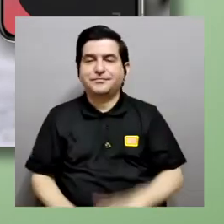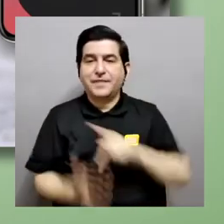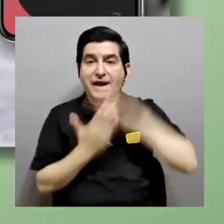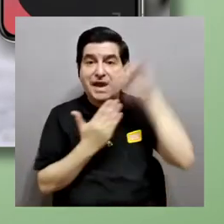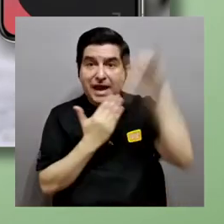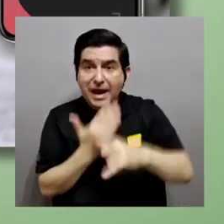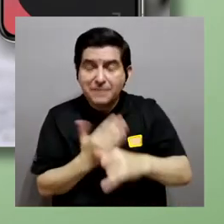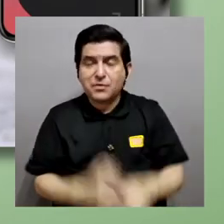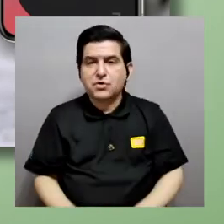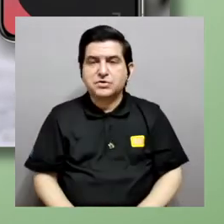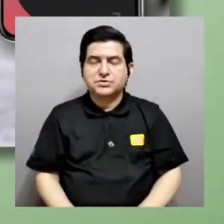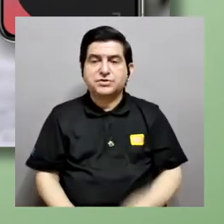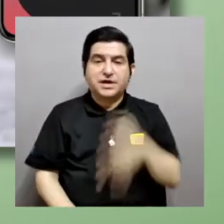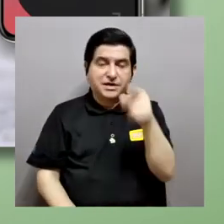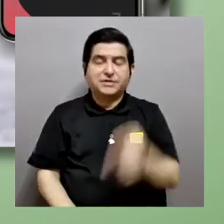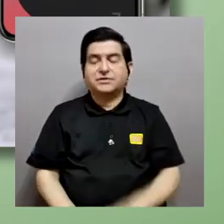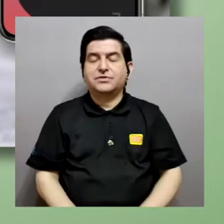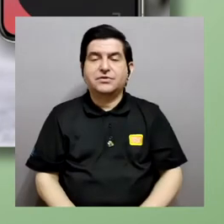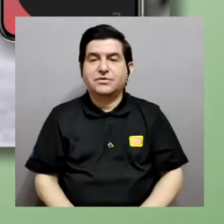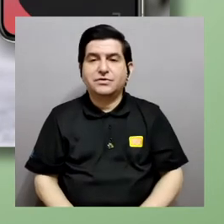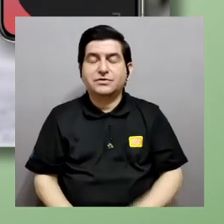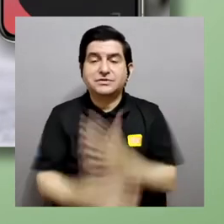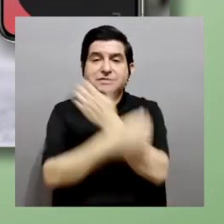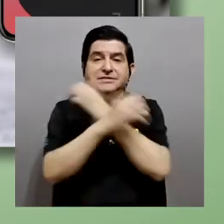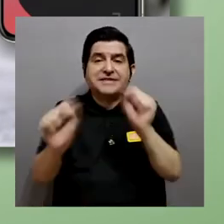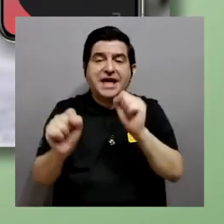en este proyecto que se llama Saving Face